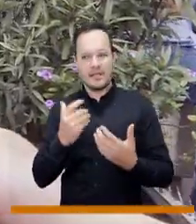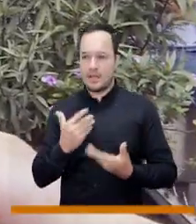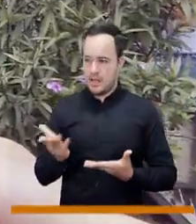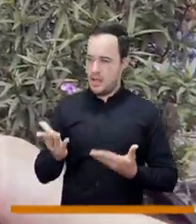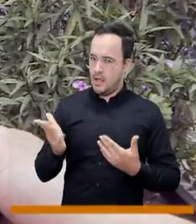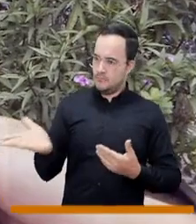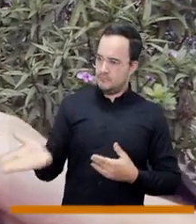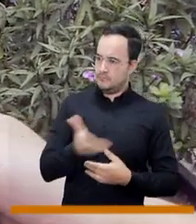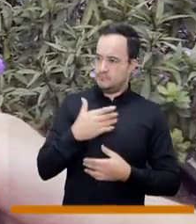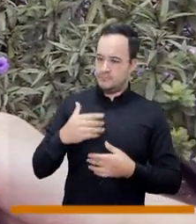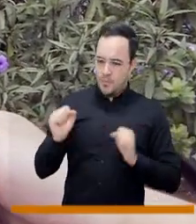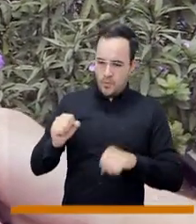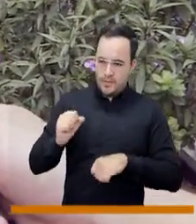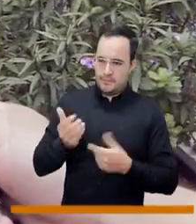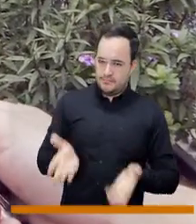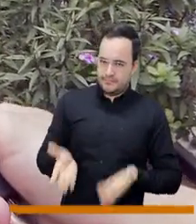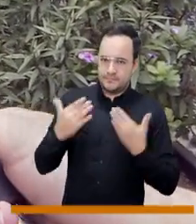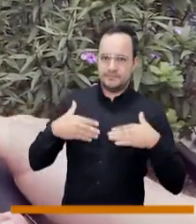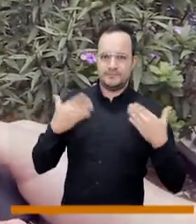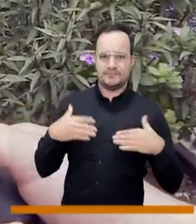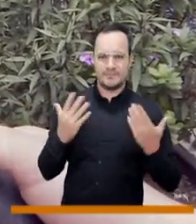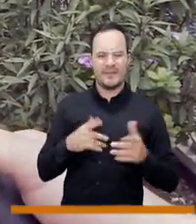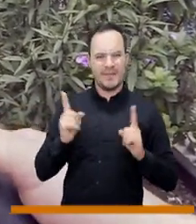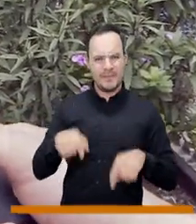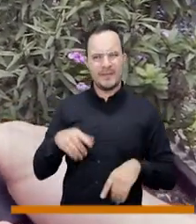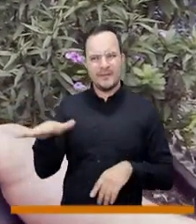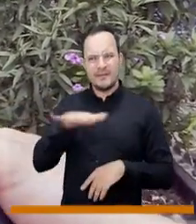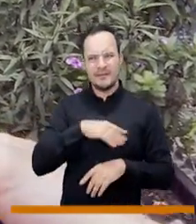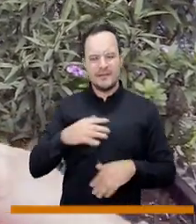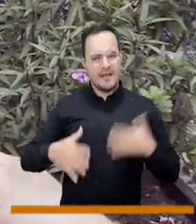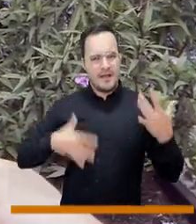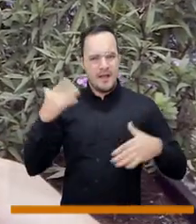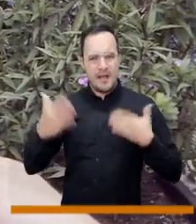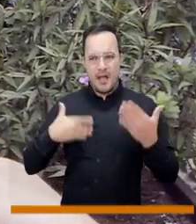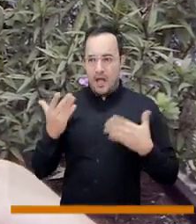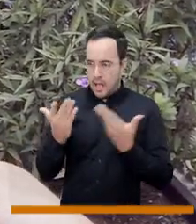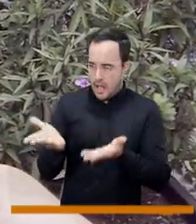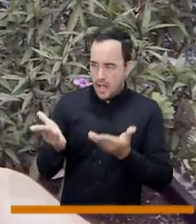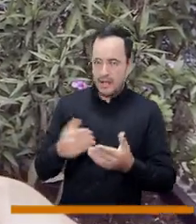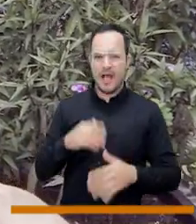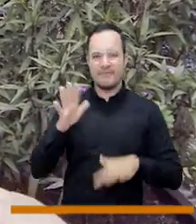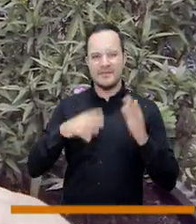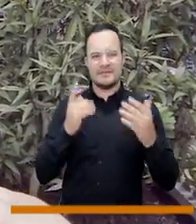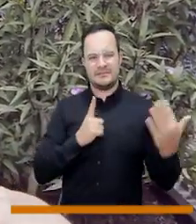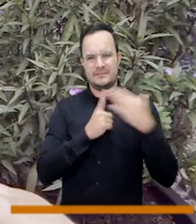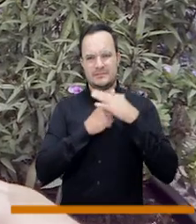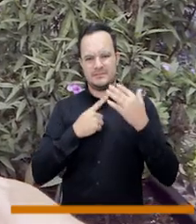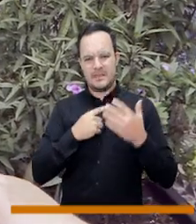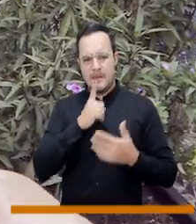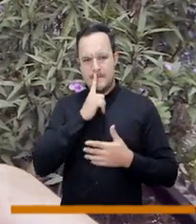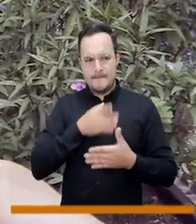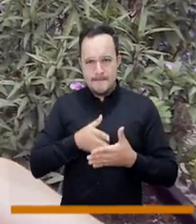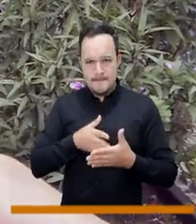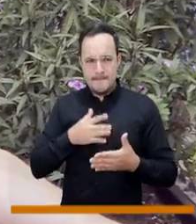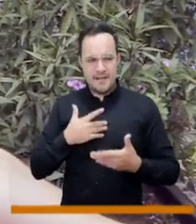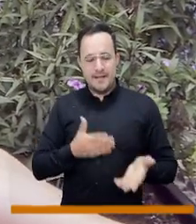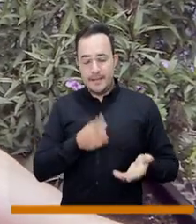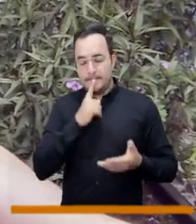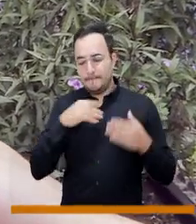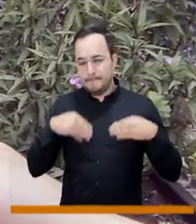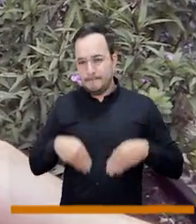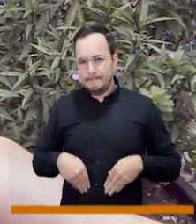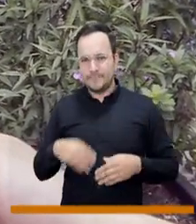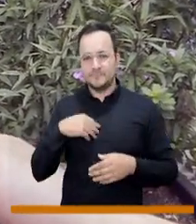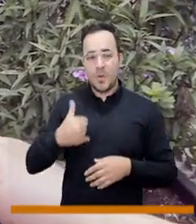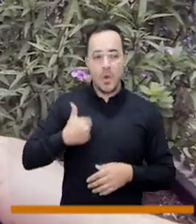cosas que realmente desee. Dejando que la gente vive en armonía, porque a veces nos limitan mucho a nuestro pensar como joven,